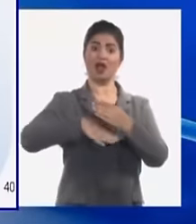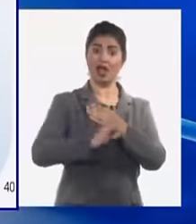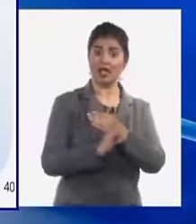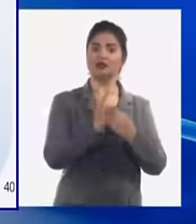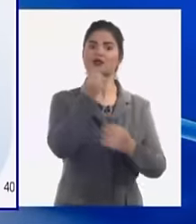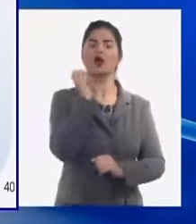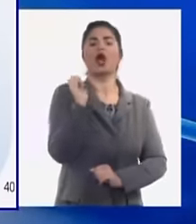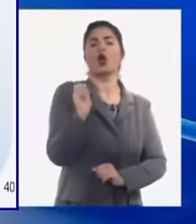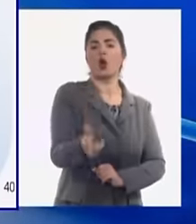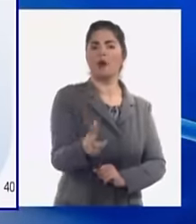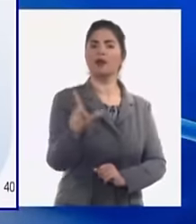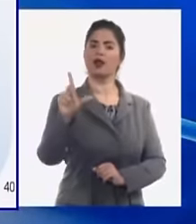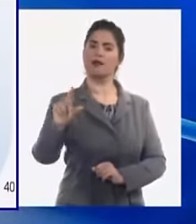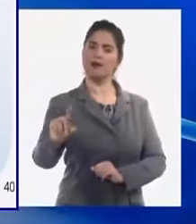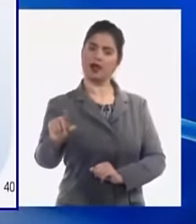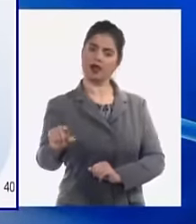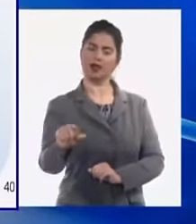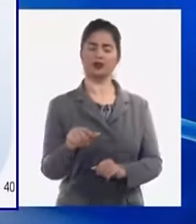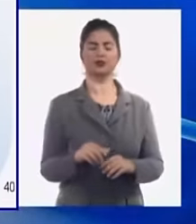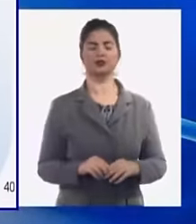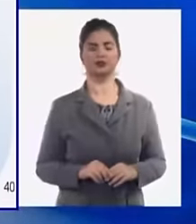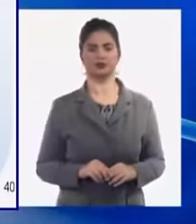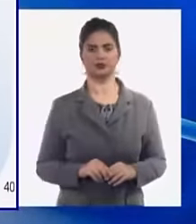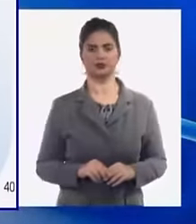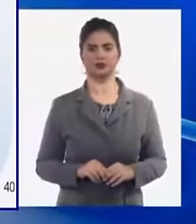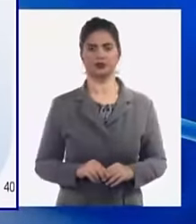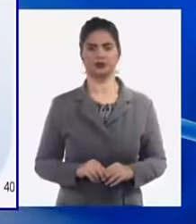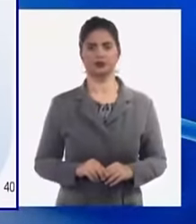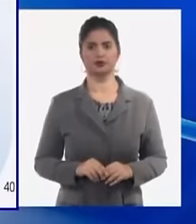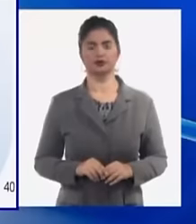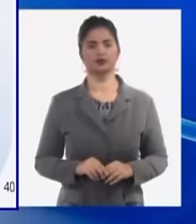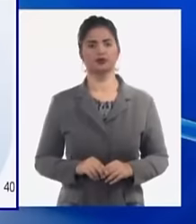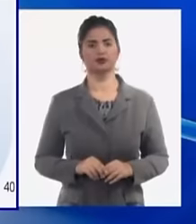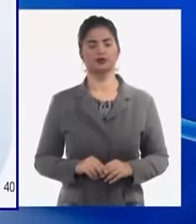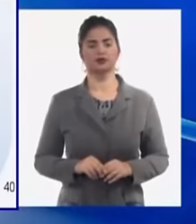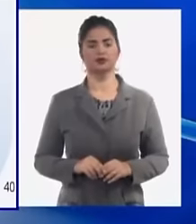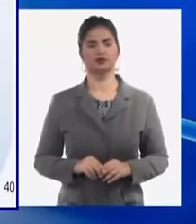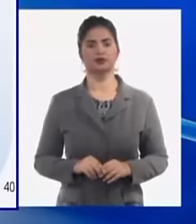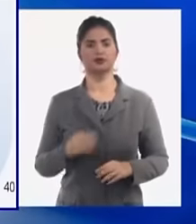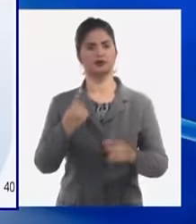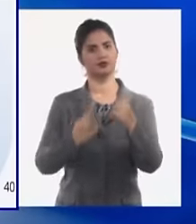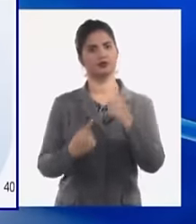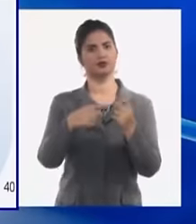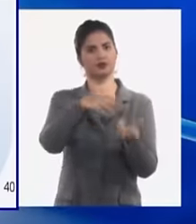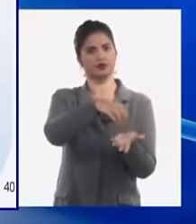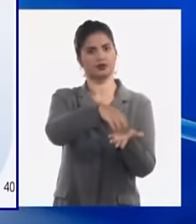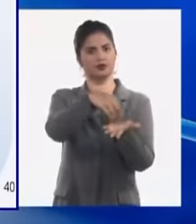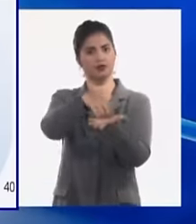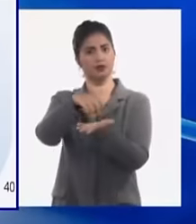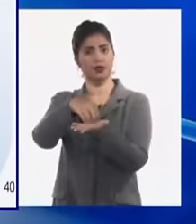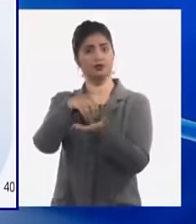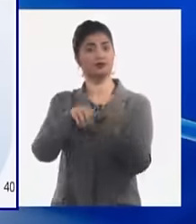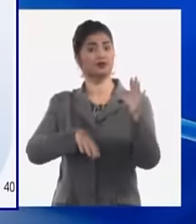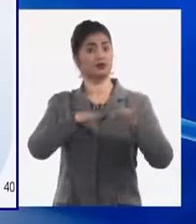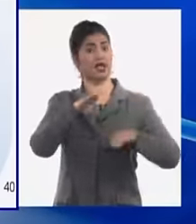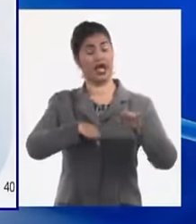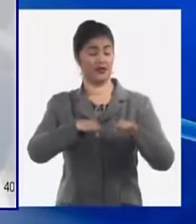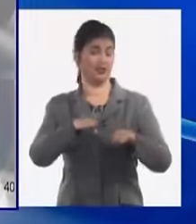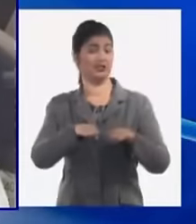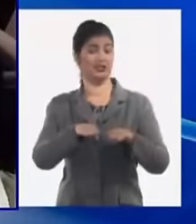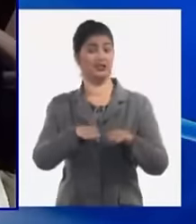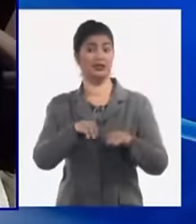aquella camisa de fuerza de las escalas salariales aquello era un rollo de cara y a veces mientras más